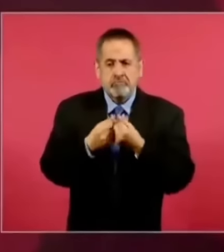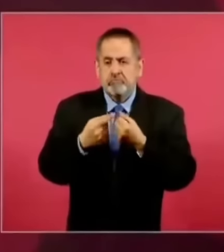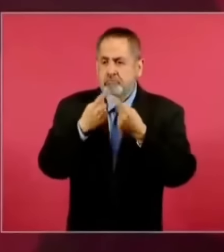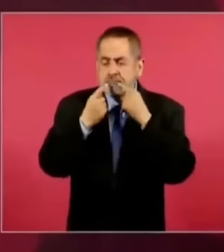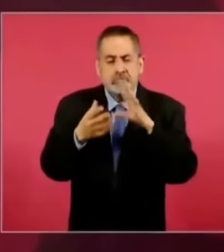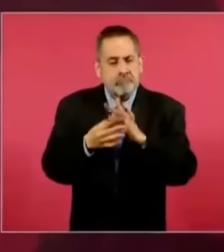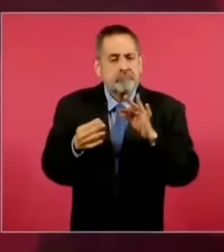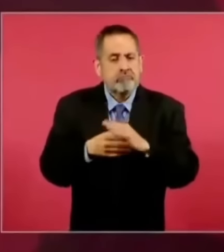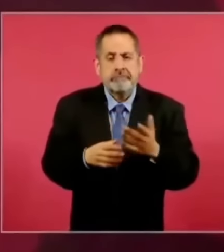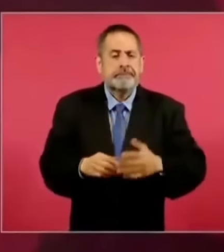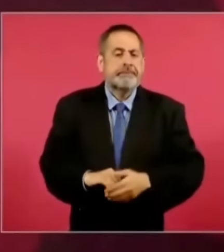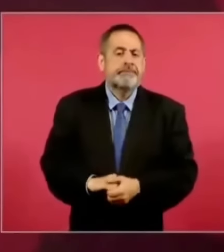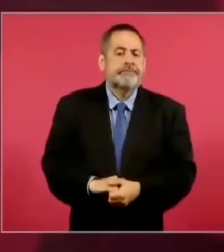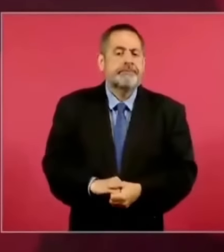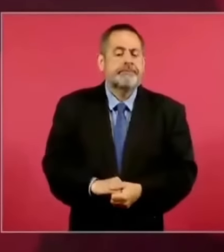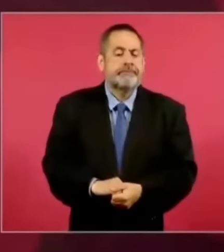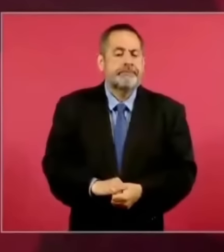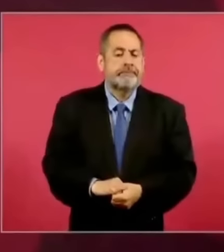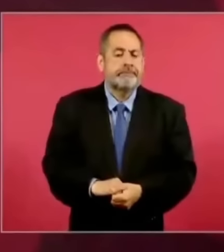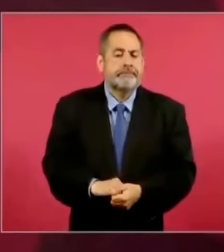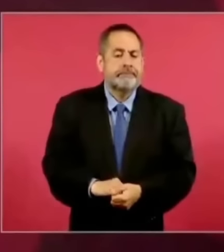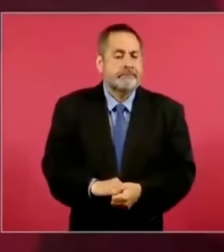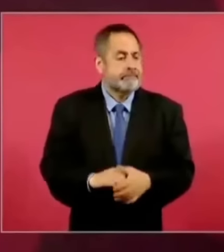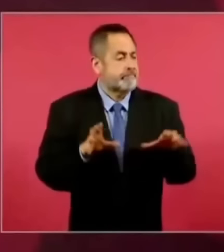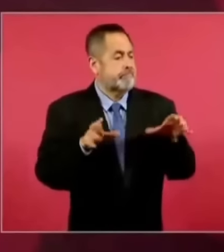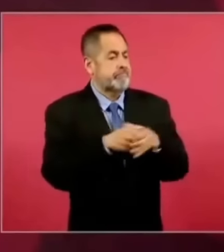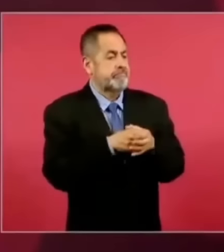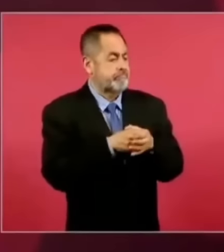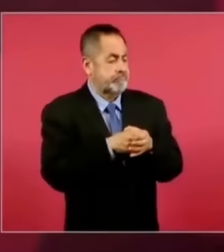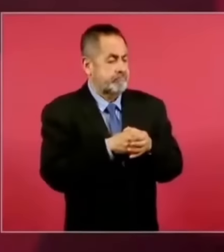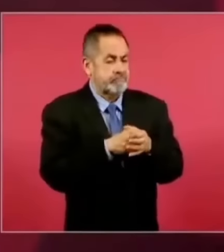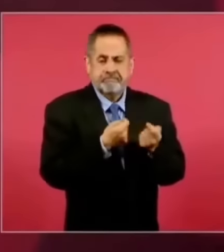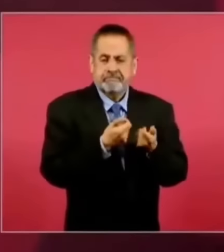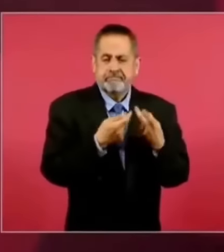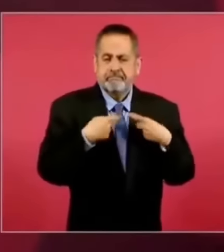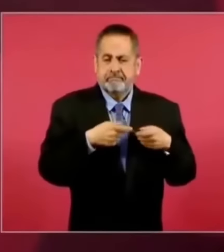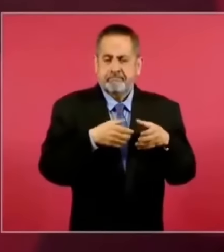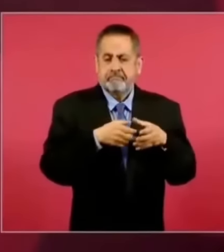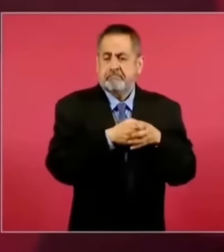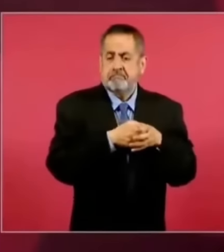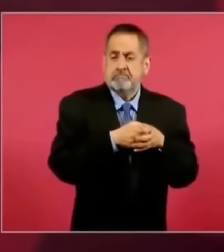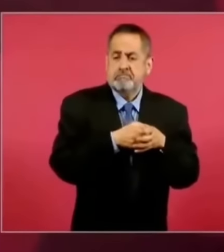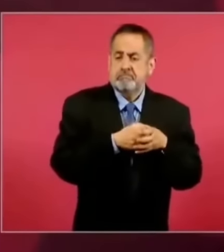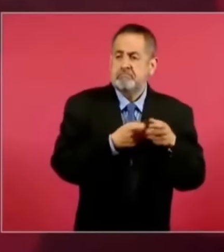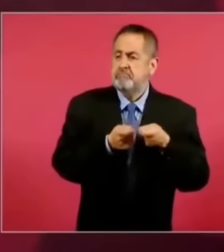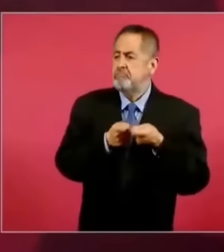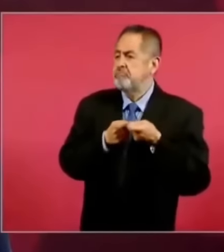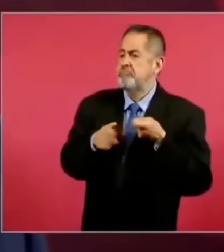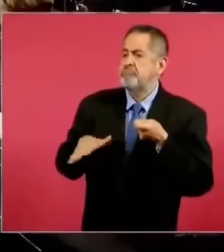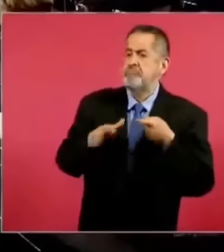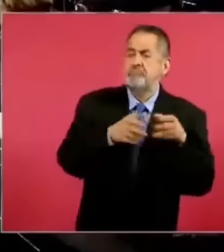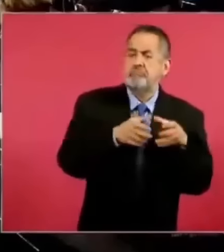en minorías. Por eso